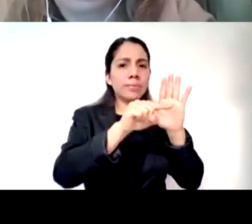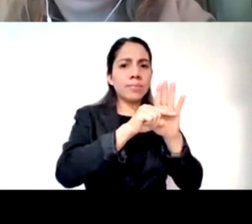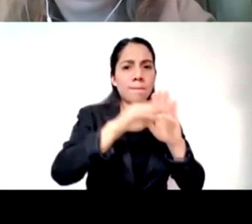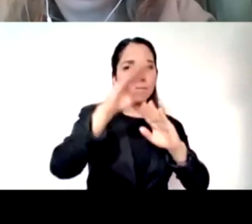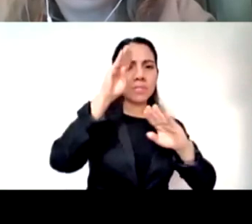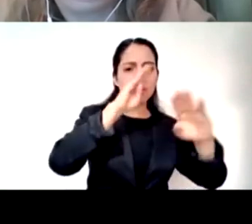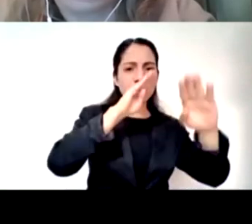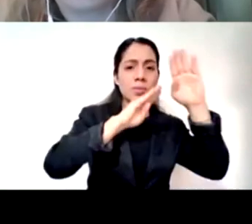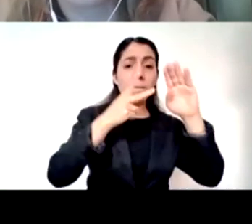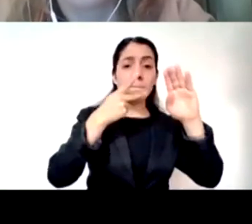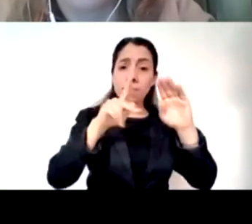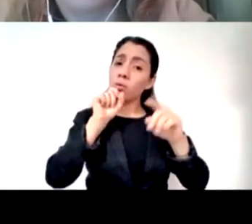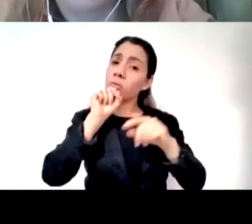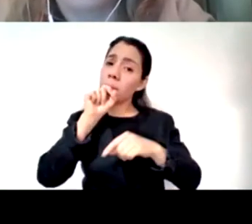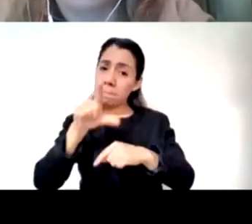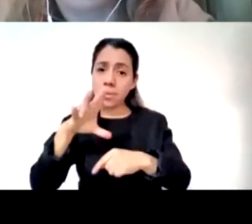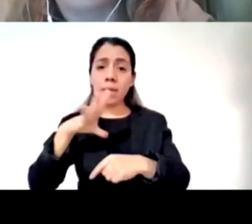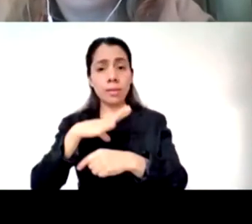suficiente